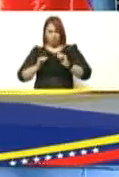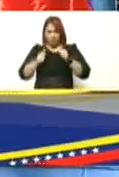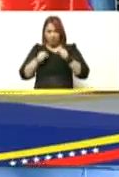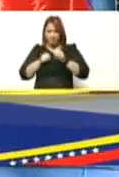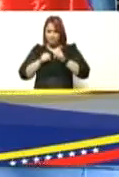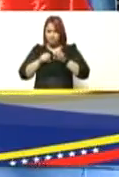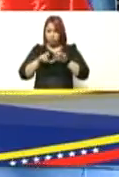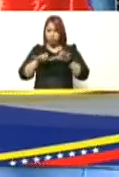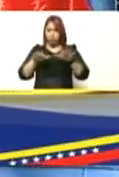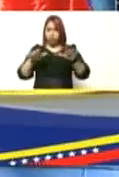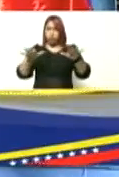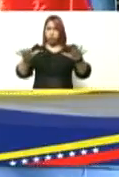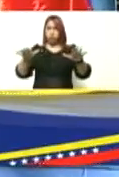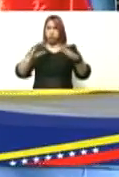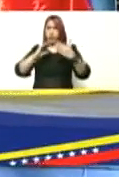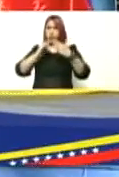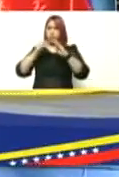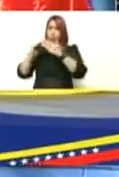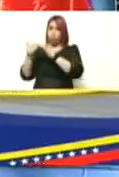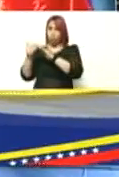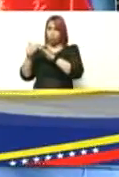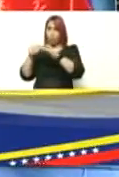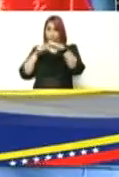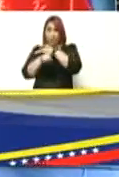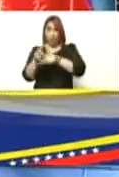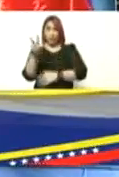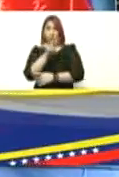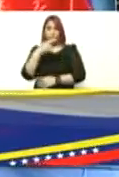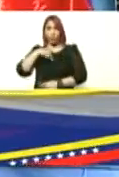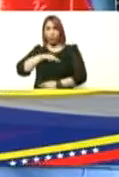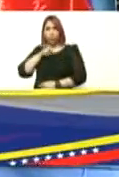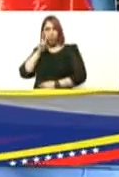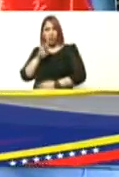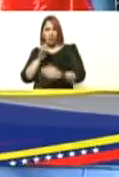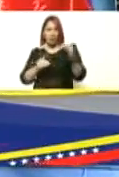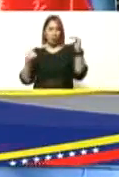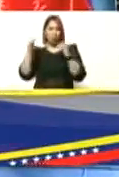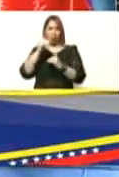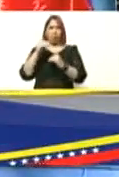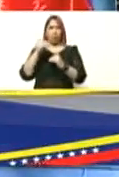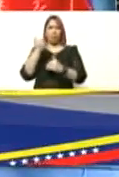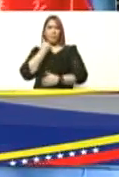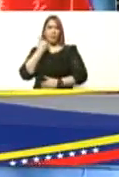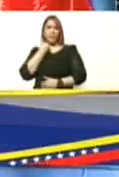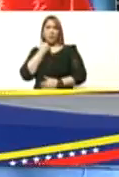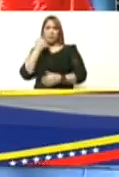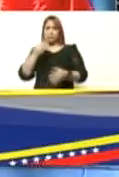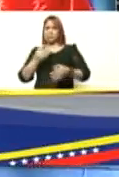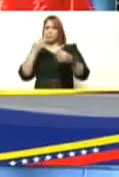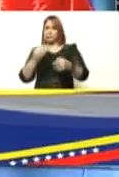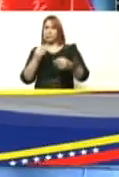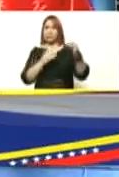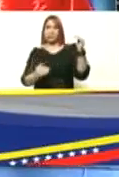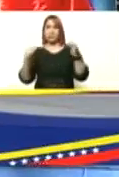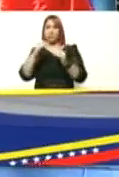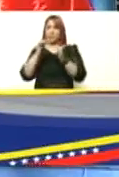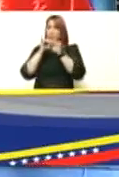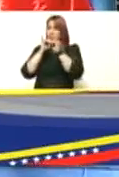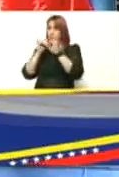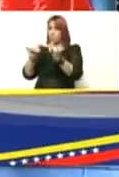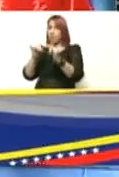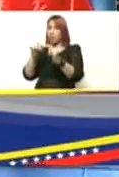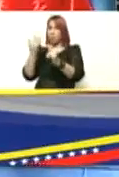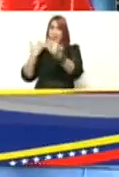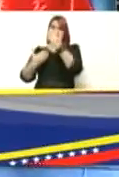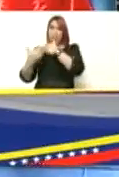de forma comunitaria en el país por eso estamos viendo un incremento de casos paulatinos como usted estaba informando hace